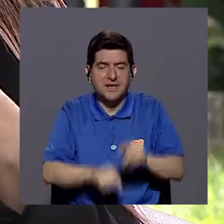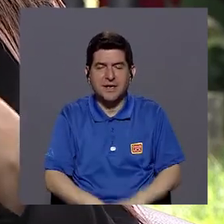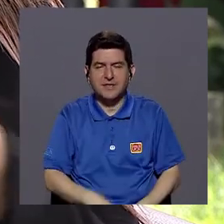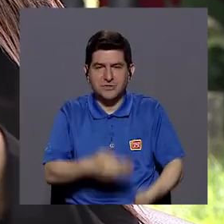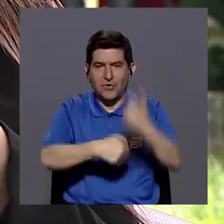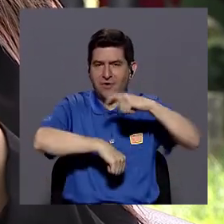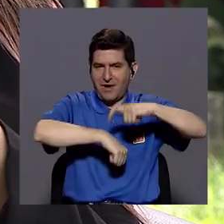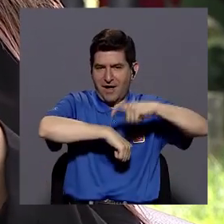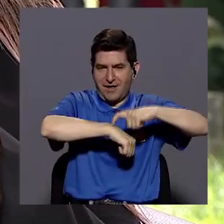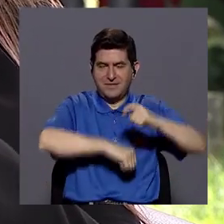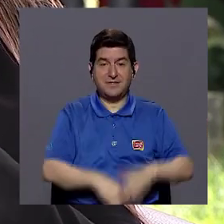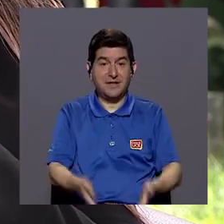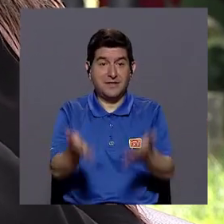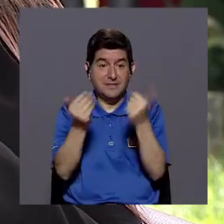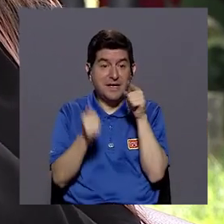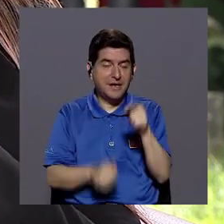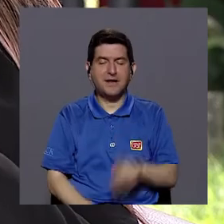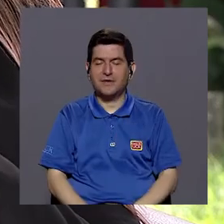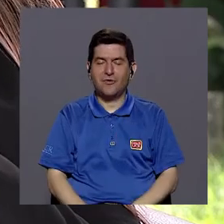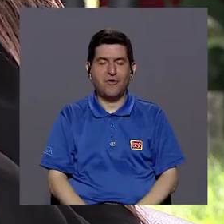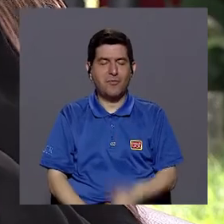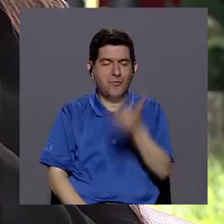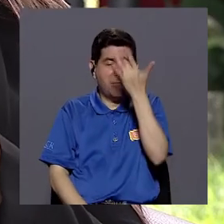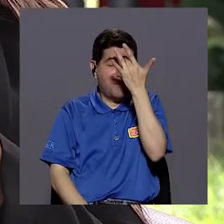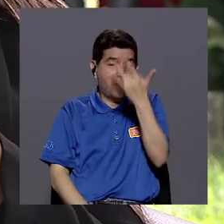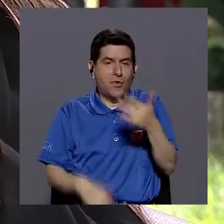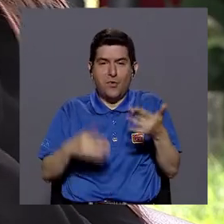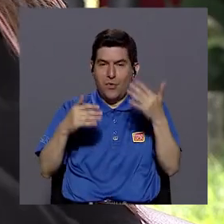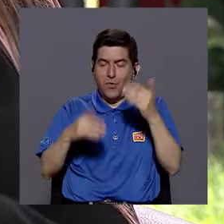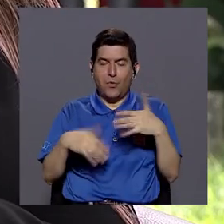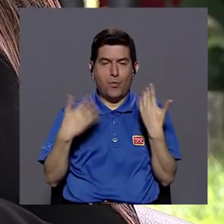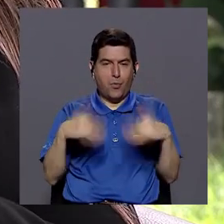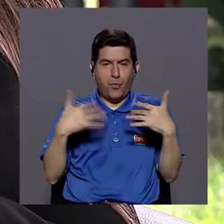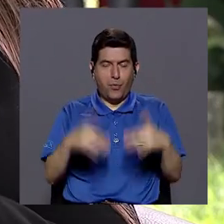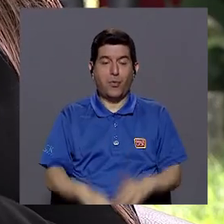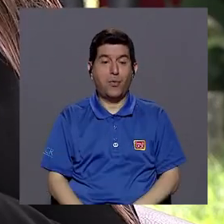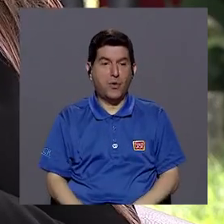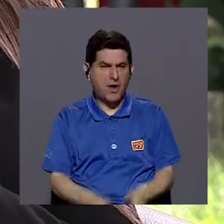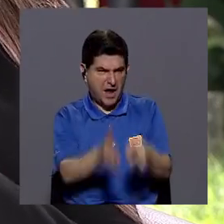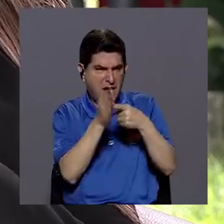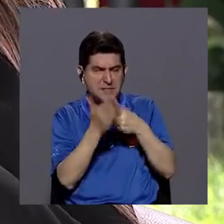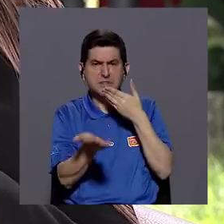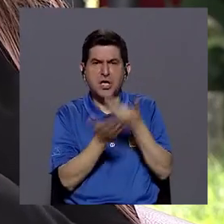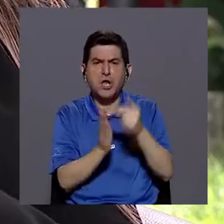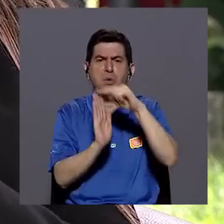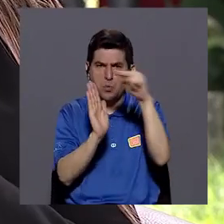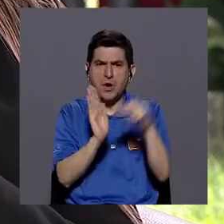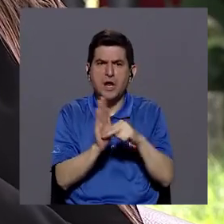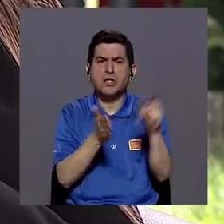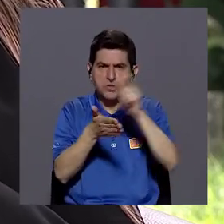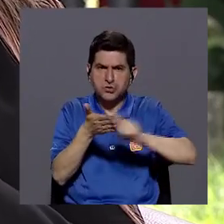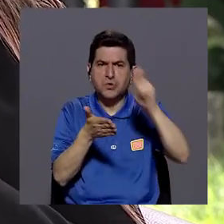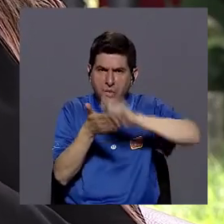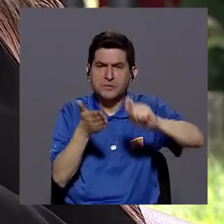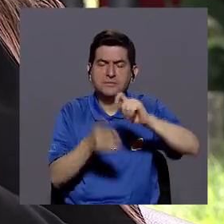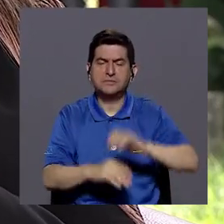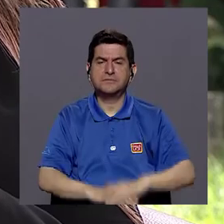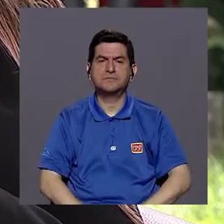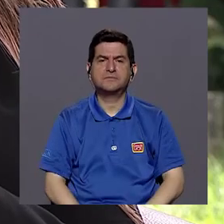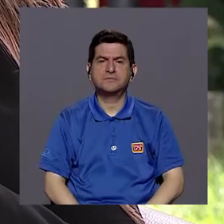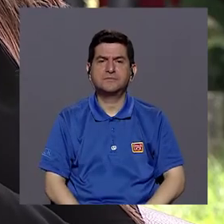precoz, ¿verdad? Queremos casi como que sea genio. Cuando entra a la escuela le exigimos buenas notas, como hablábamos también con relación